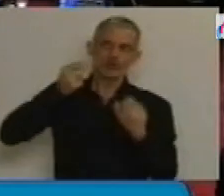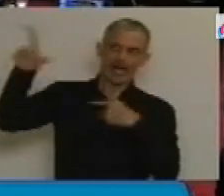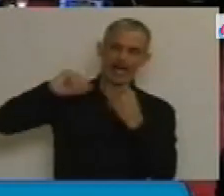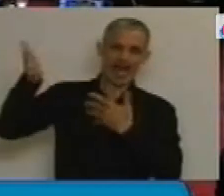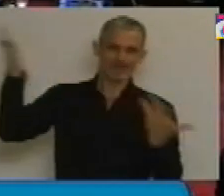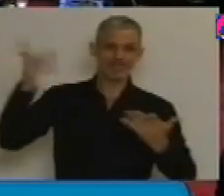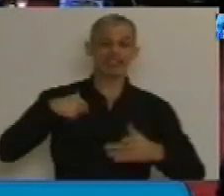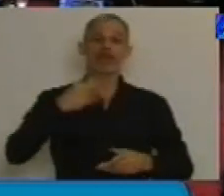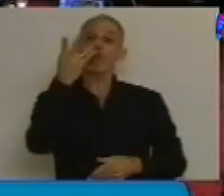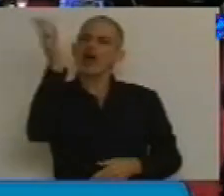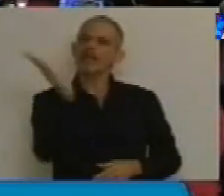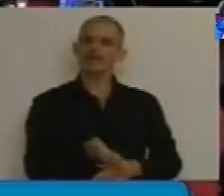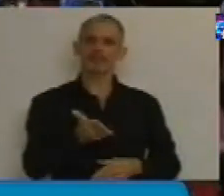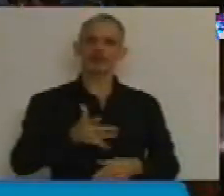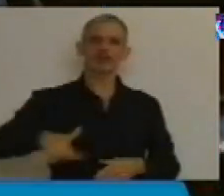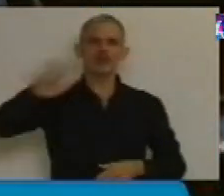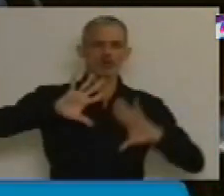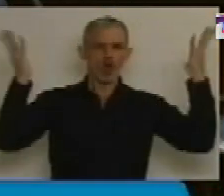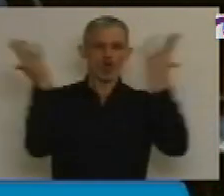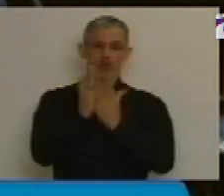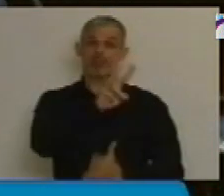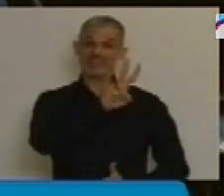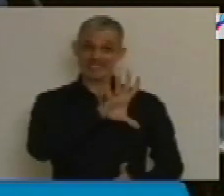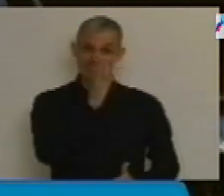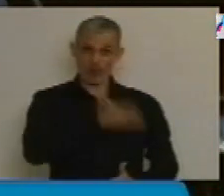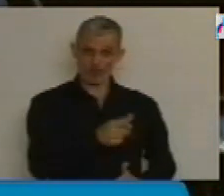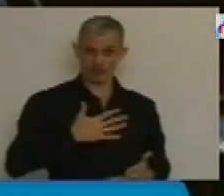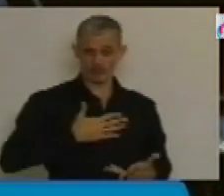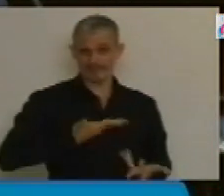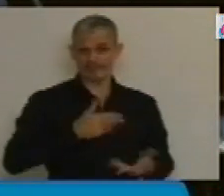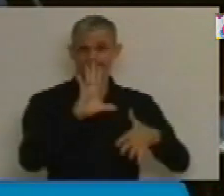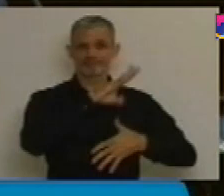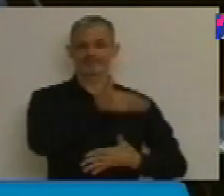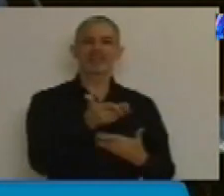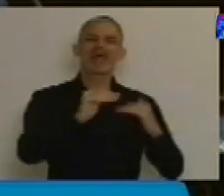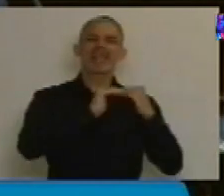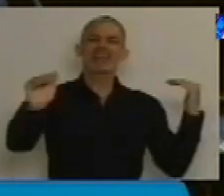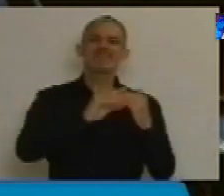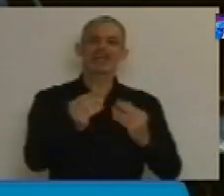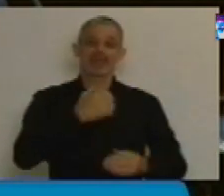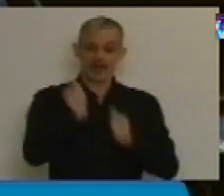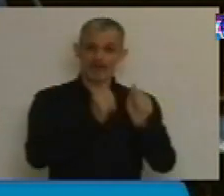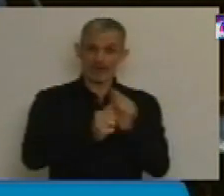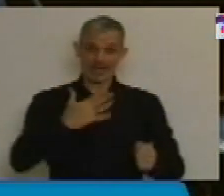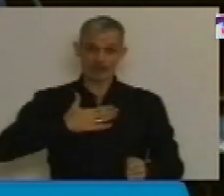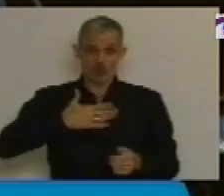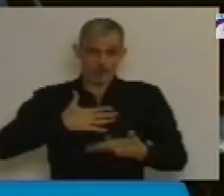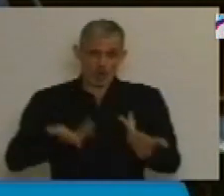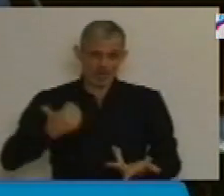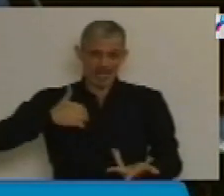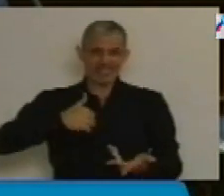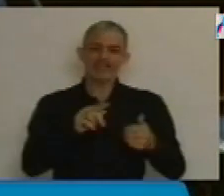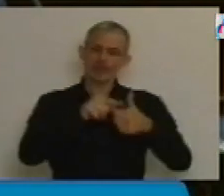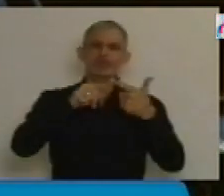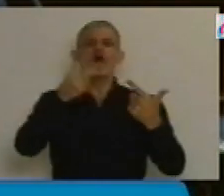participación del 40% de la población mundial, el 25% de los niveles de Producto Interno Bruto, más del